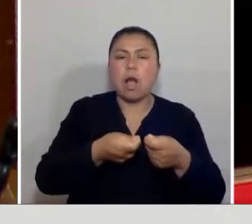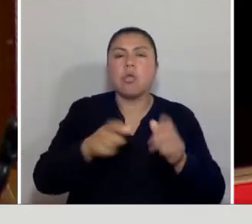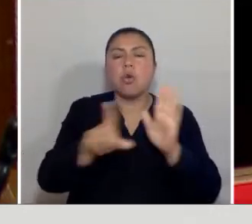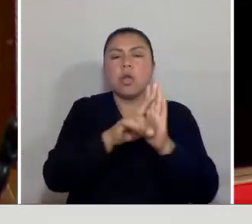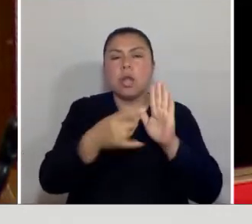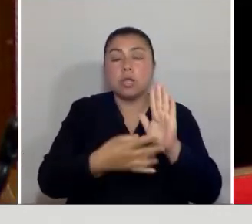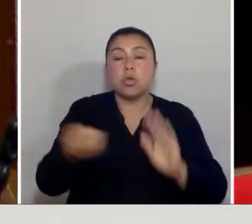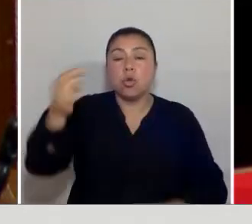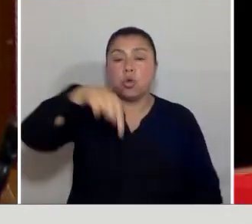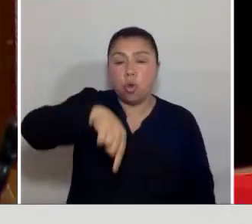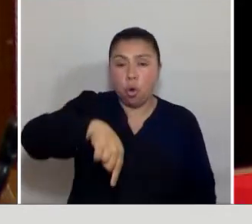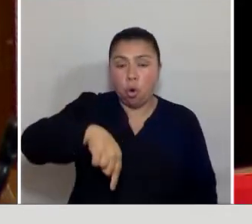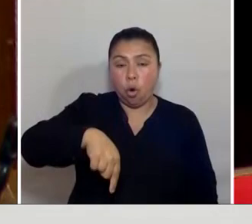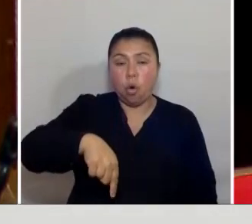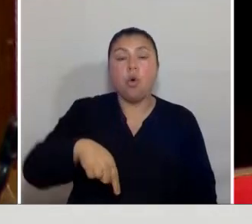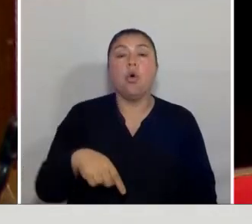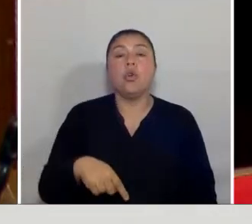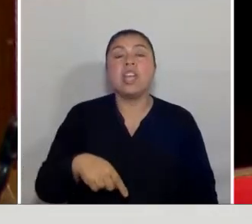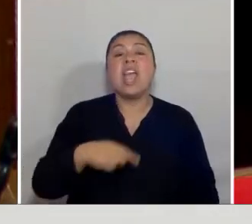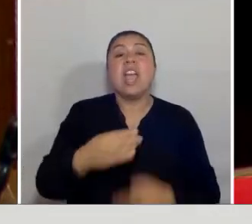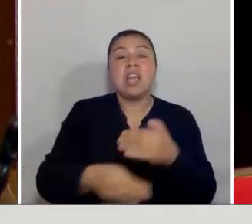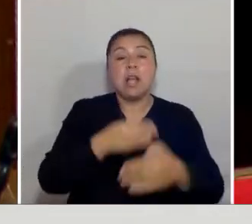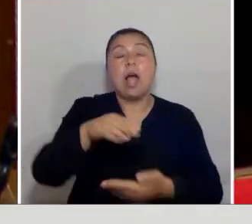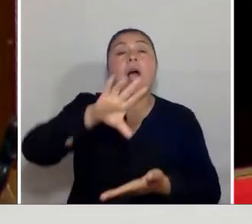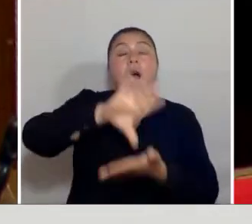funcionando en nuestro país. He dicho, Presidenta. Muchas gracias.